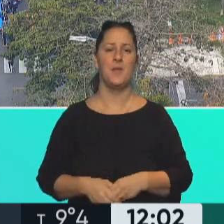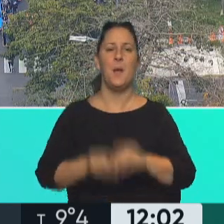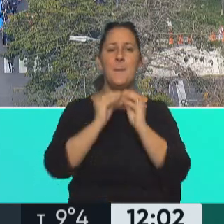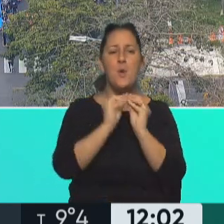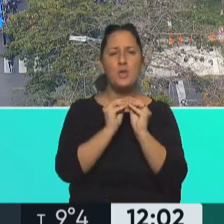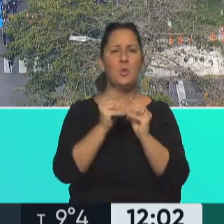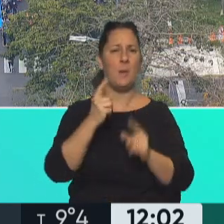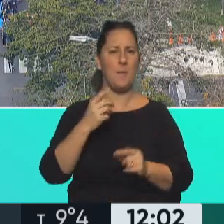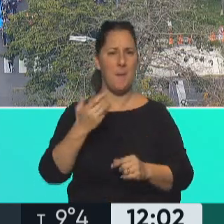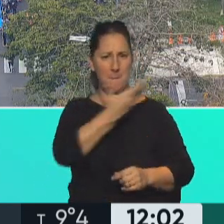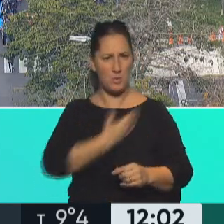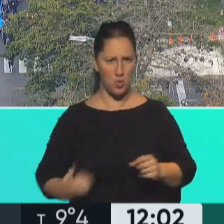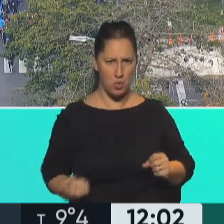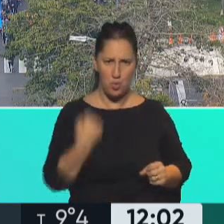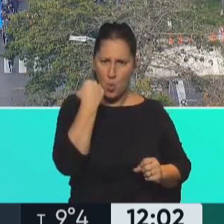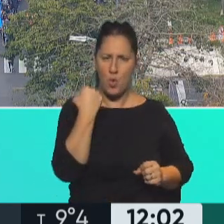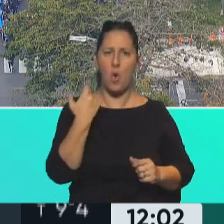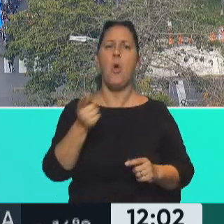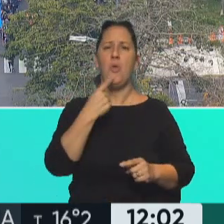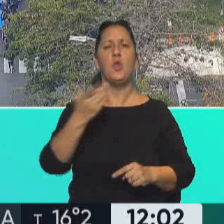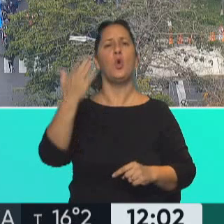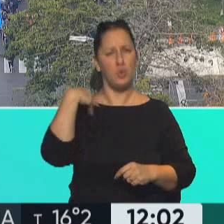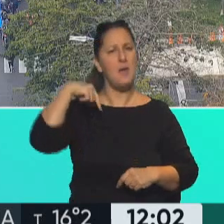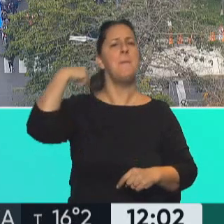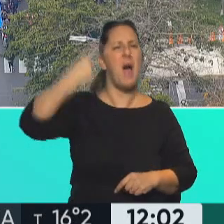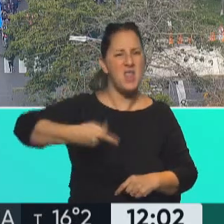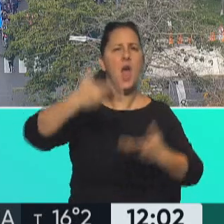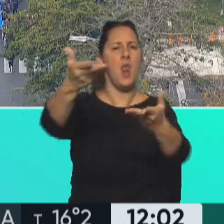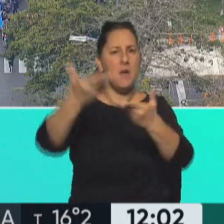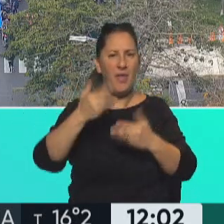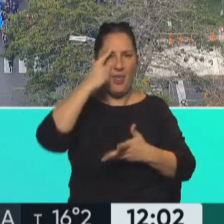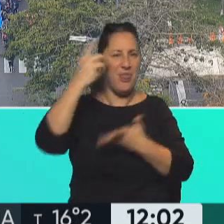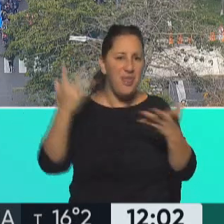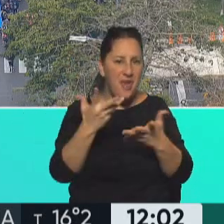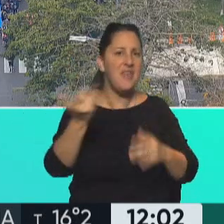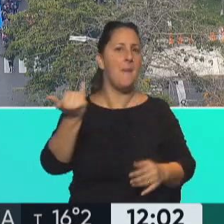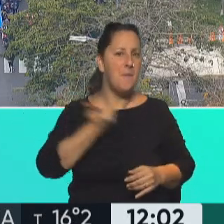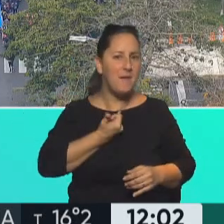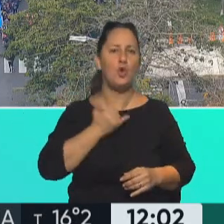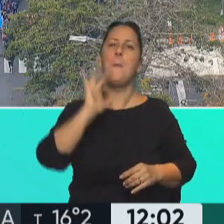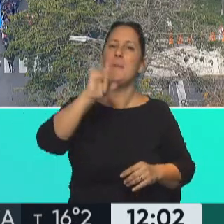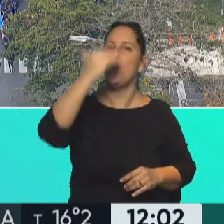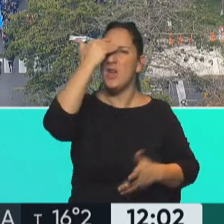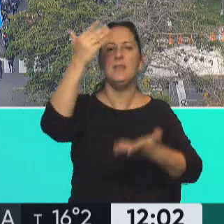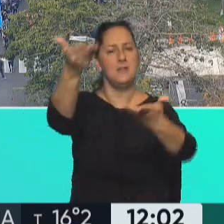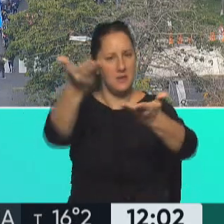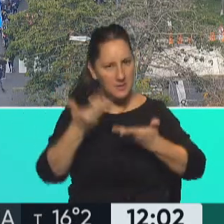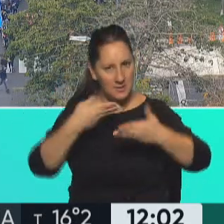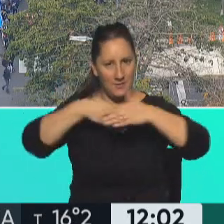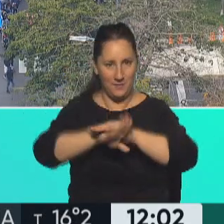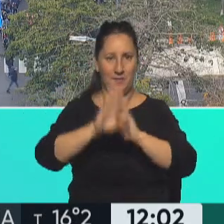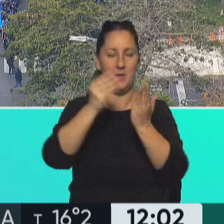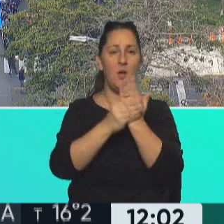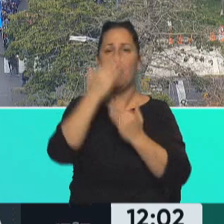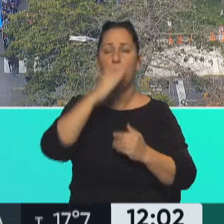la intransigencia del gobierno, del ministro, que nos dijo que nos iba a recibir ayer. Hace 10 días que nos dijo que nos a recibir el miércoles 15. Luego,